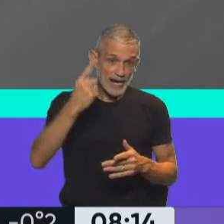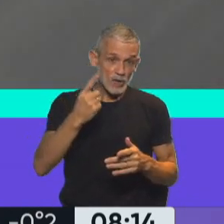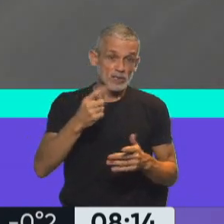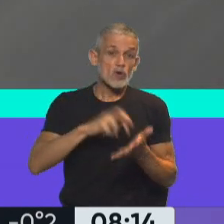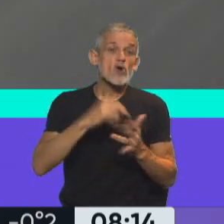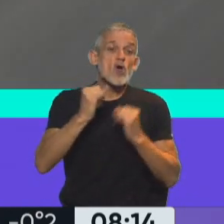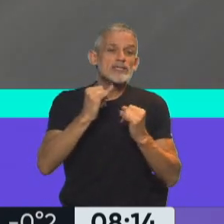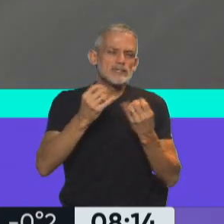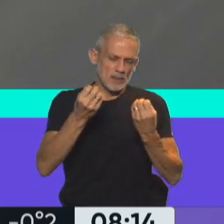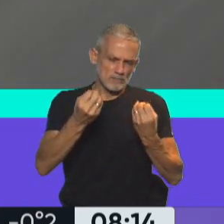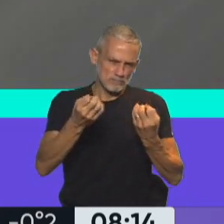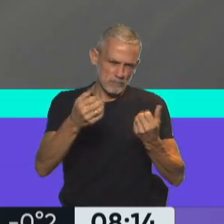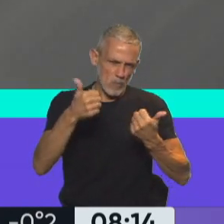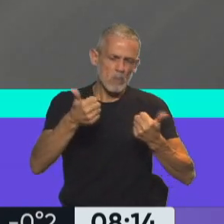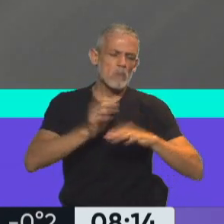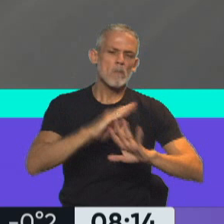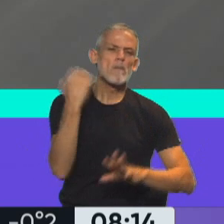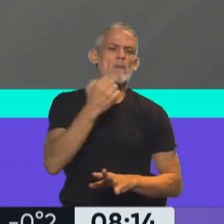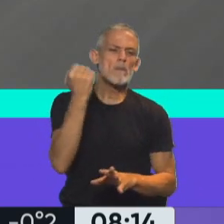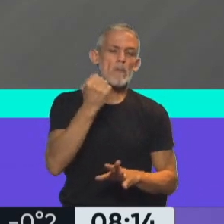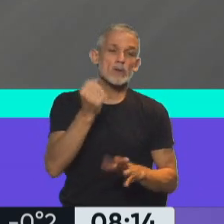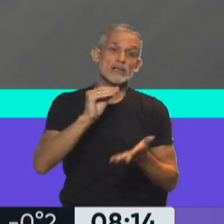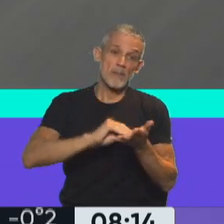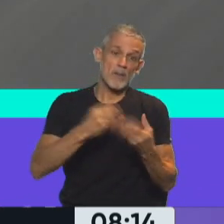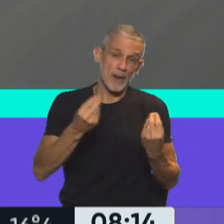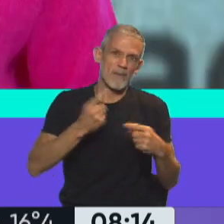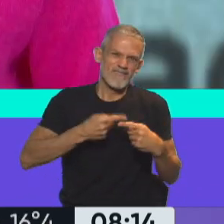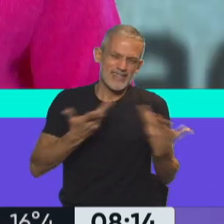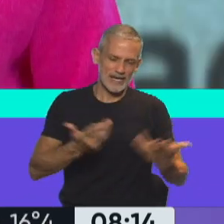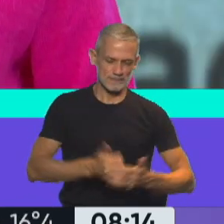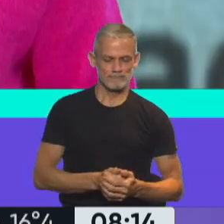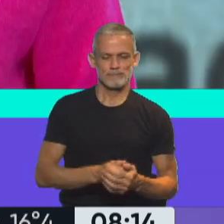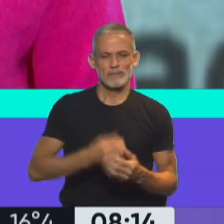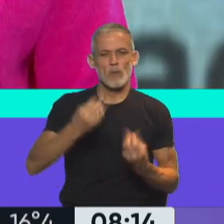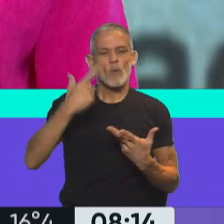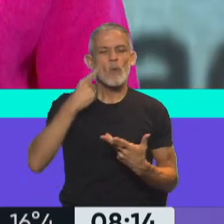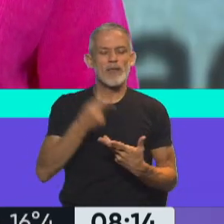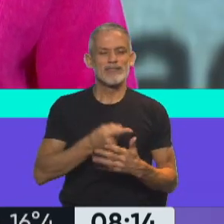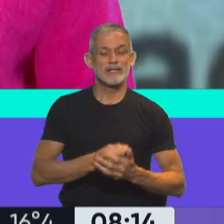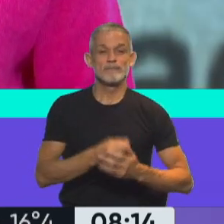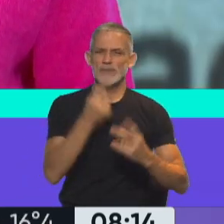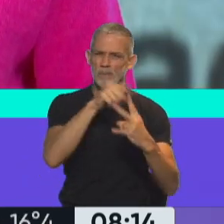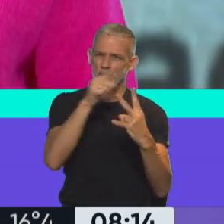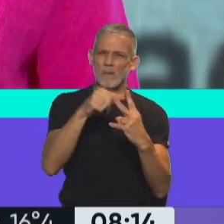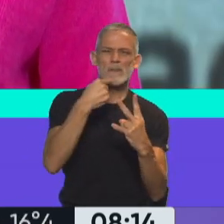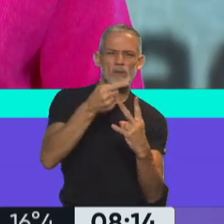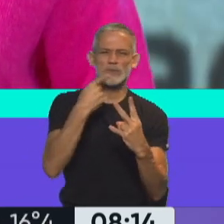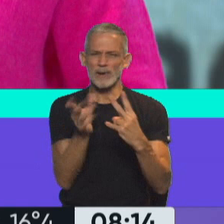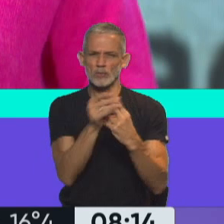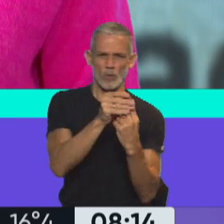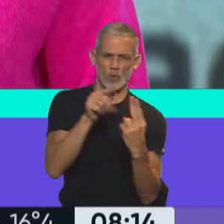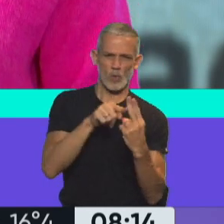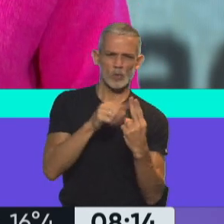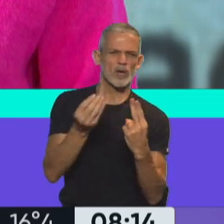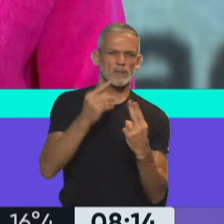noticia y bueno, me parece que es otra cosa para celebrar. Gedlin, buen día, ¿cómo le va? Dos preguntas en una. ¿Qué pasa